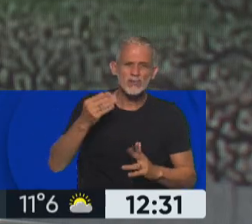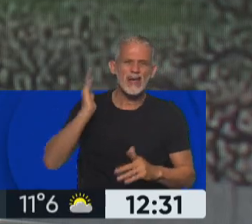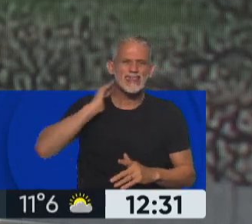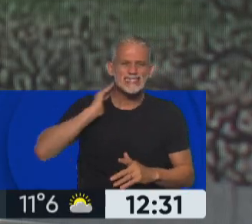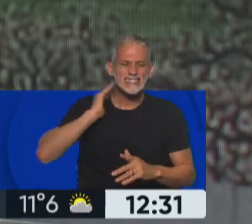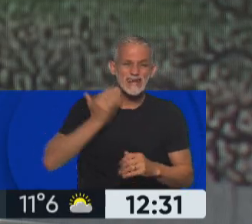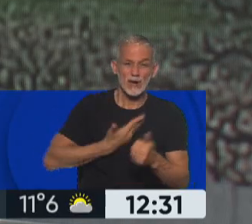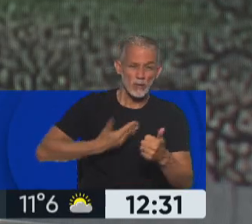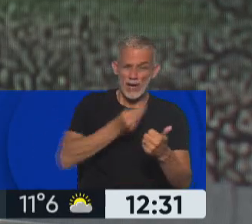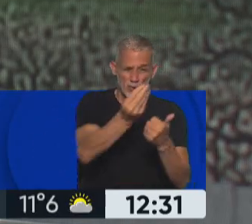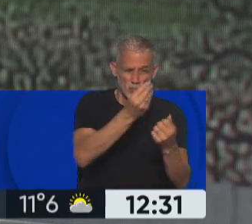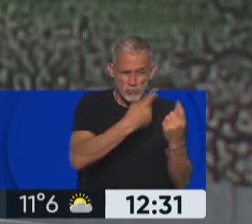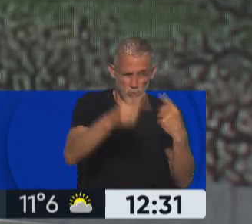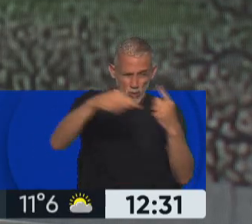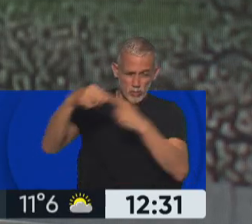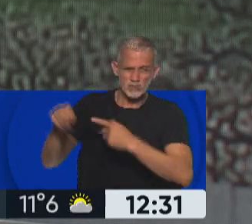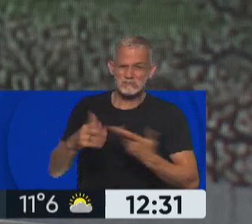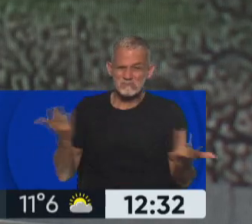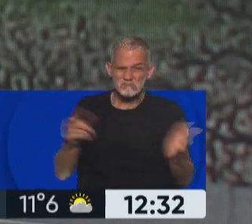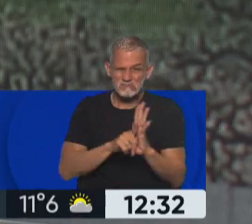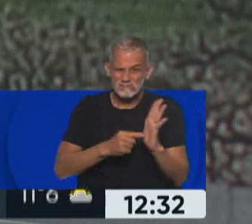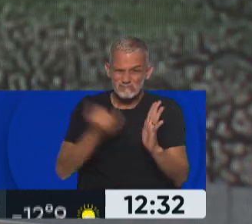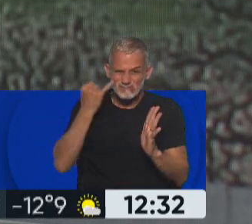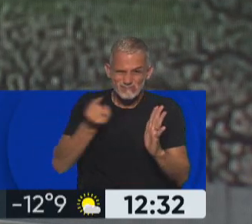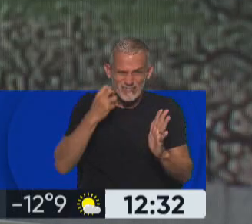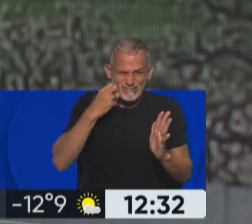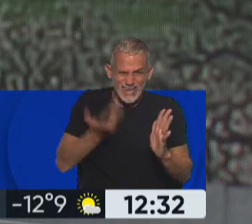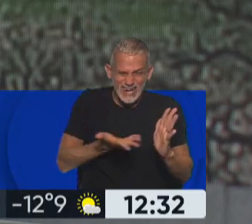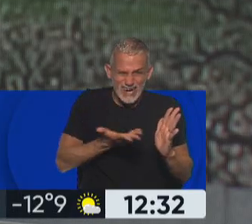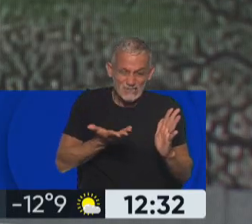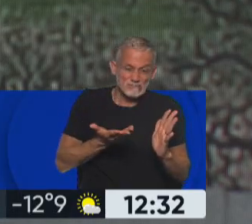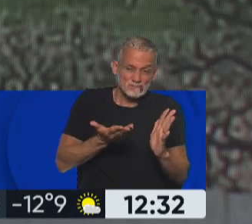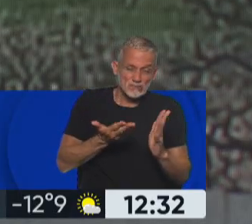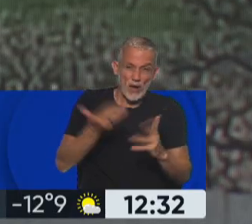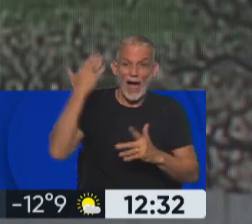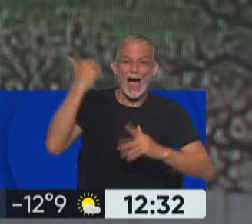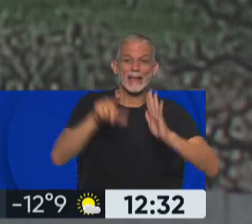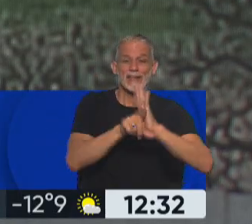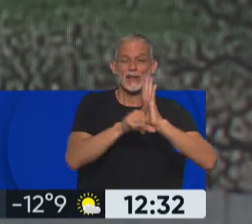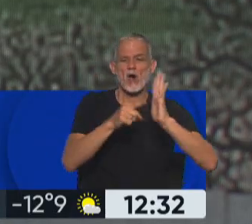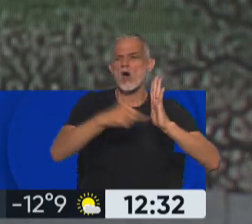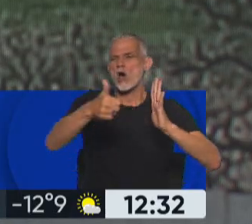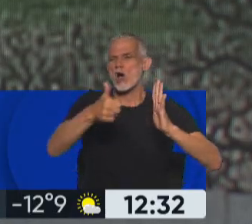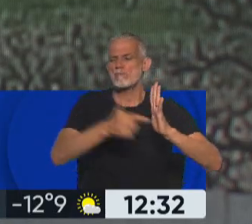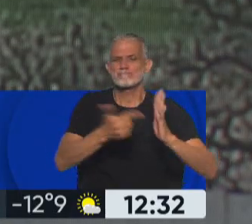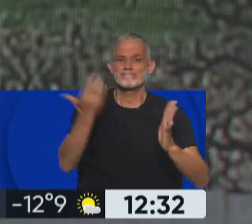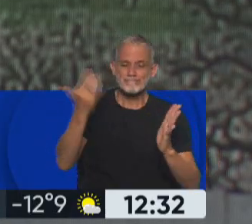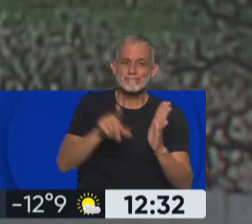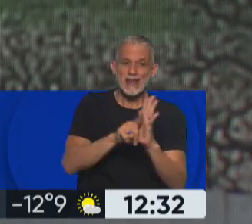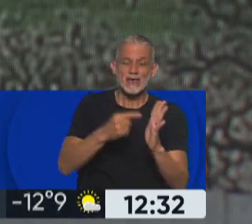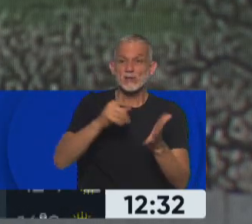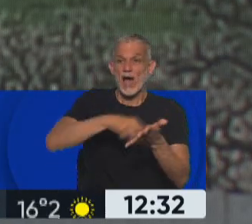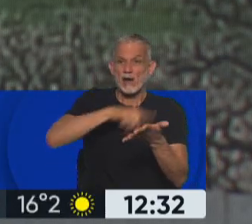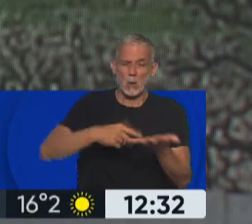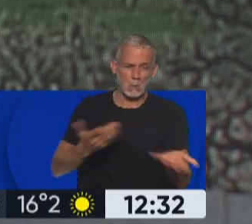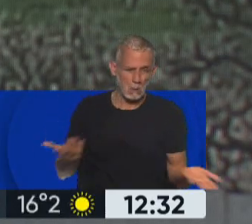gestiones gubernamentales, en realidad ya no tienen uso. Es decir, que toda la pompa que podría tener en cuenta la derogación